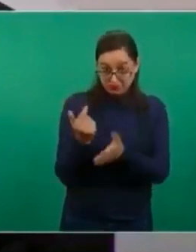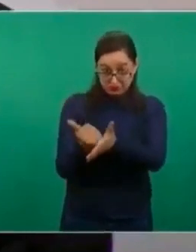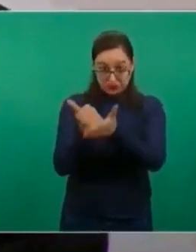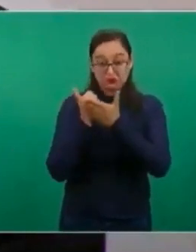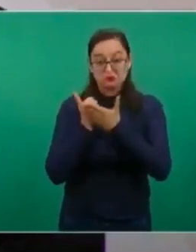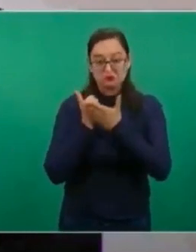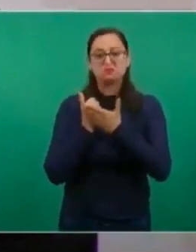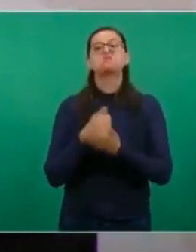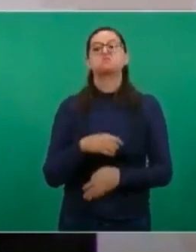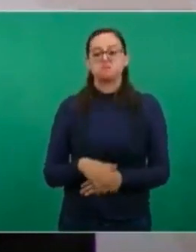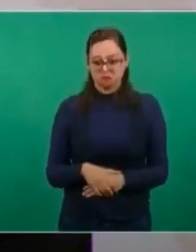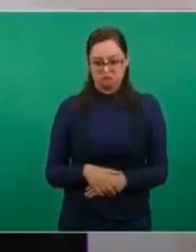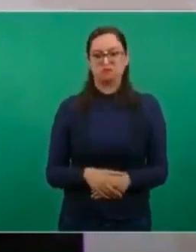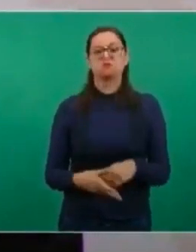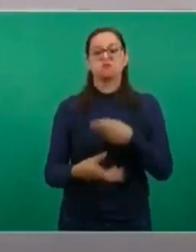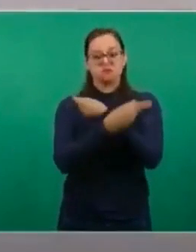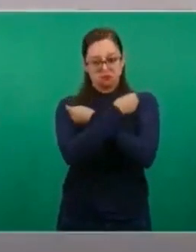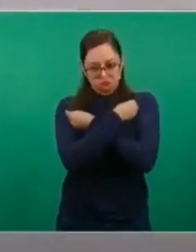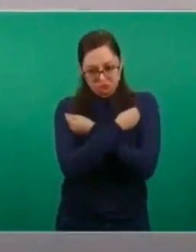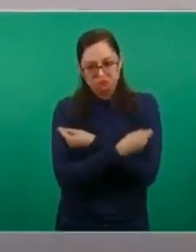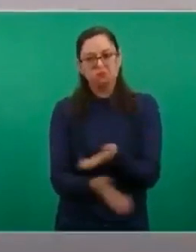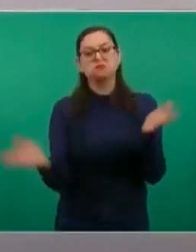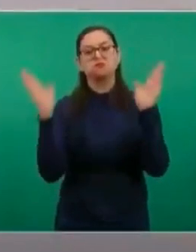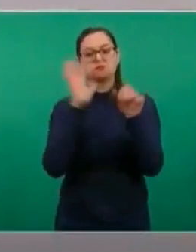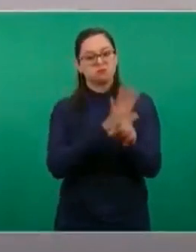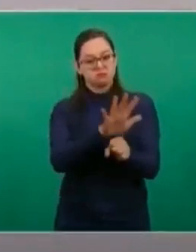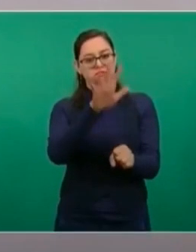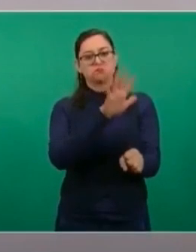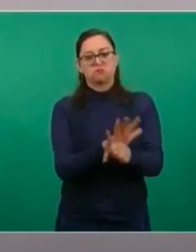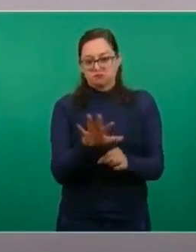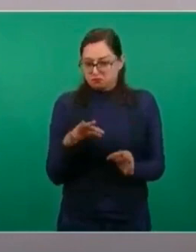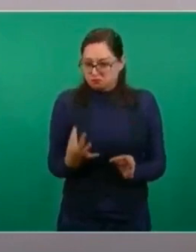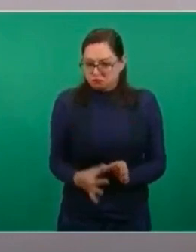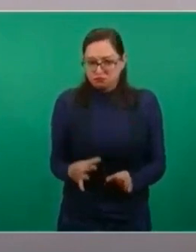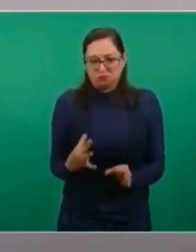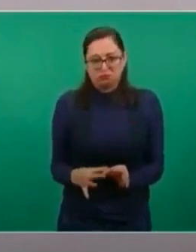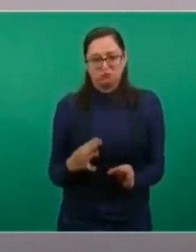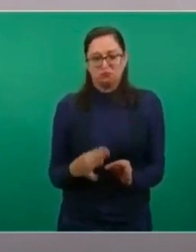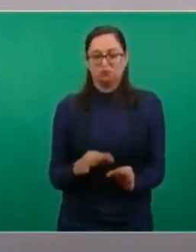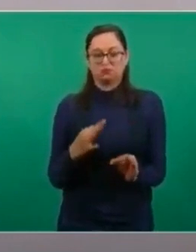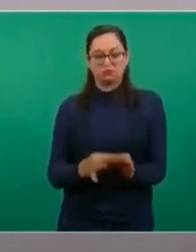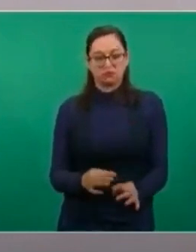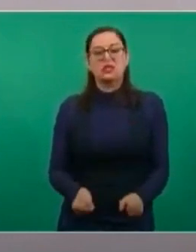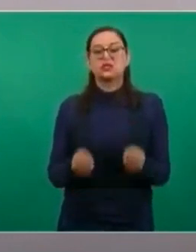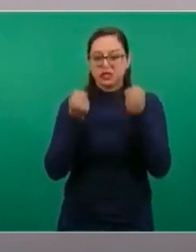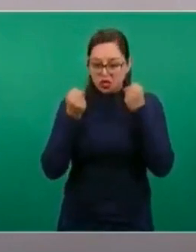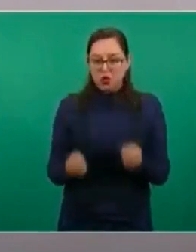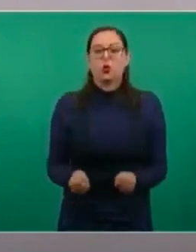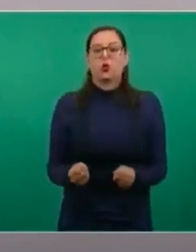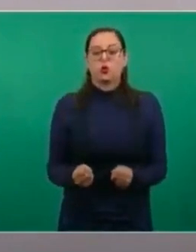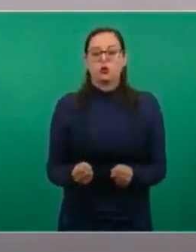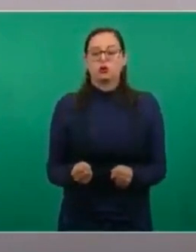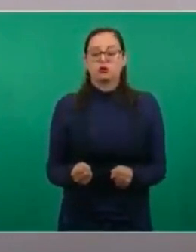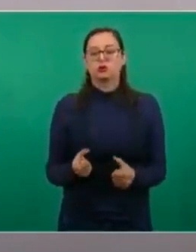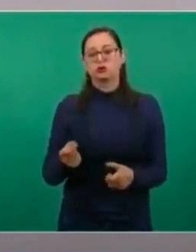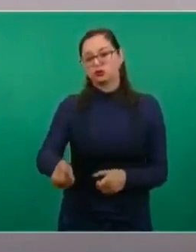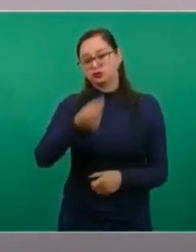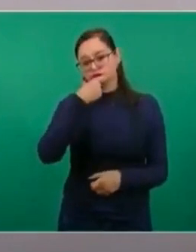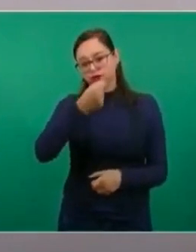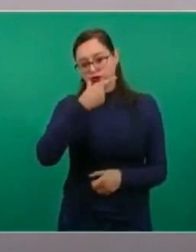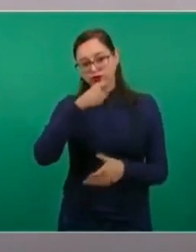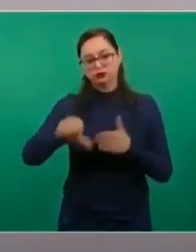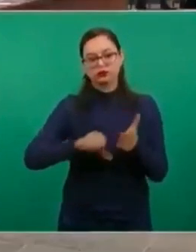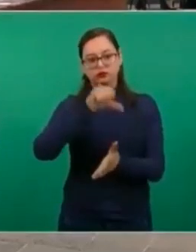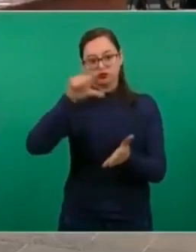medicamentos y no van a faltar los medicamentos, van a estar en las unidades médicas, en los